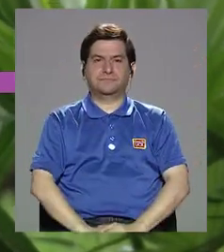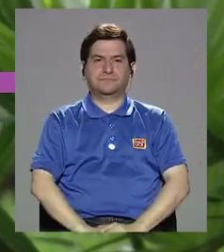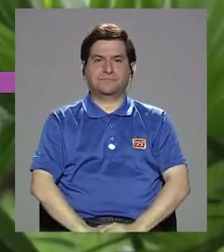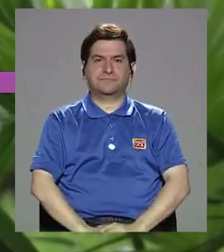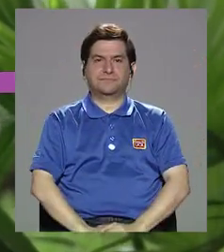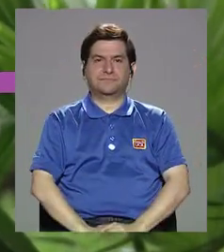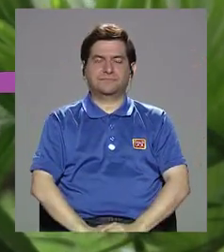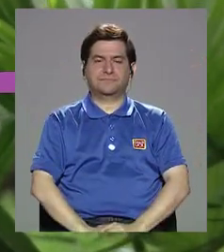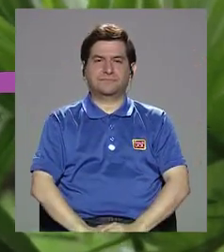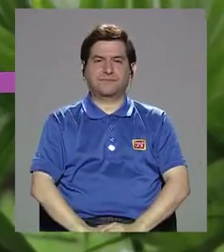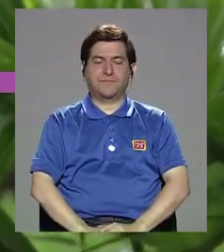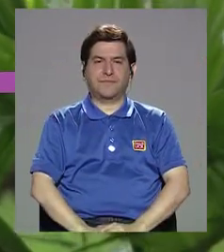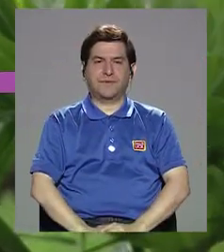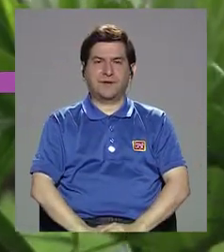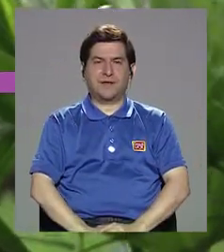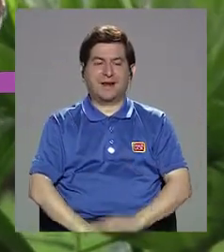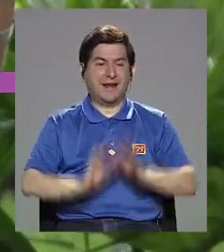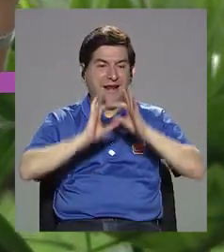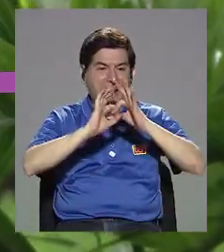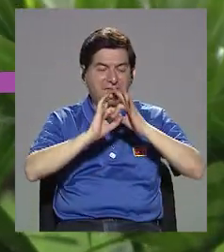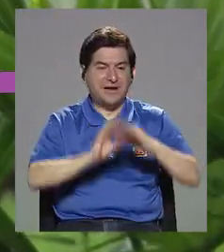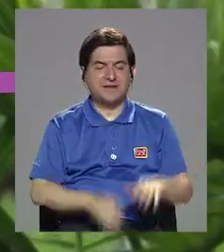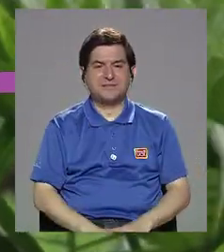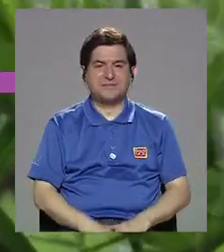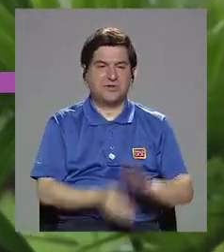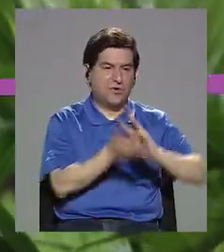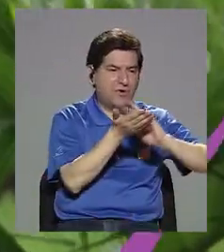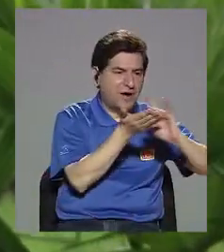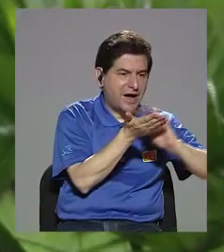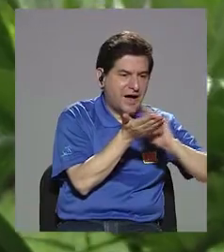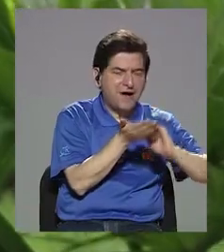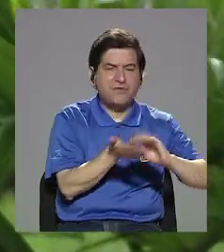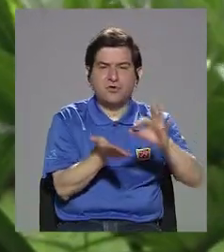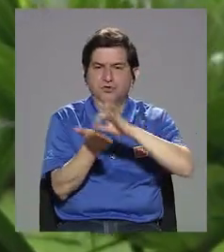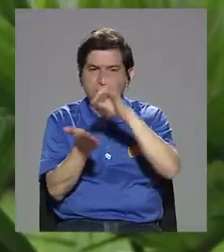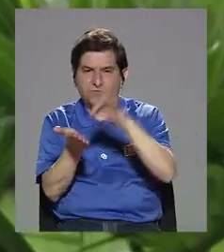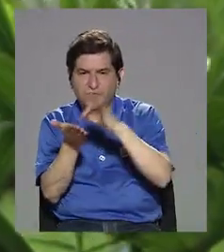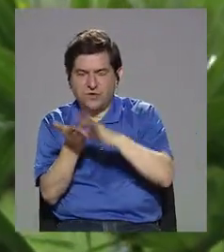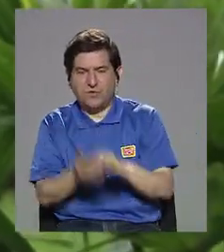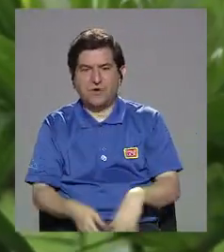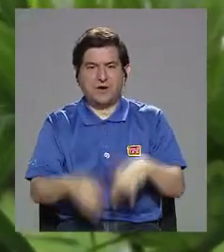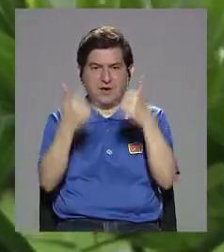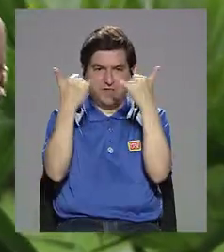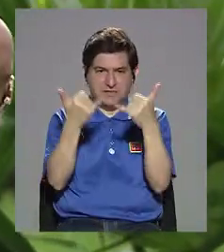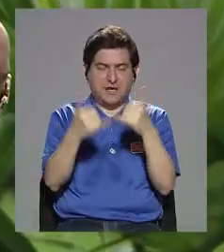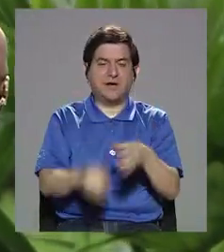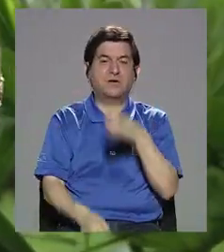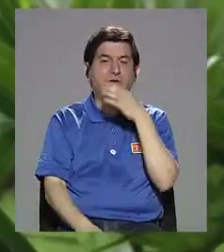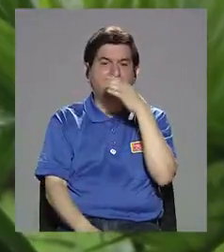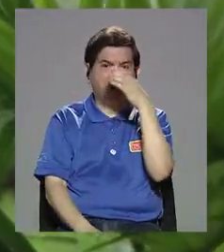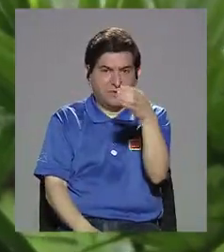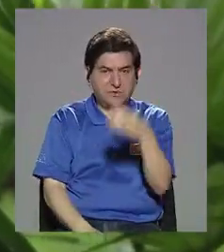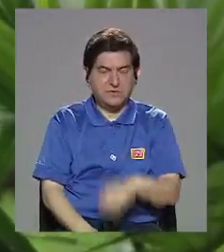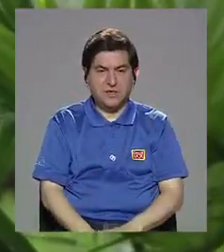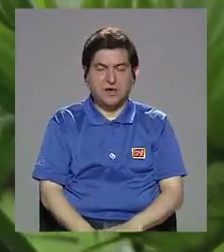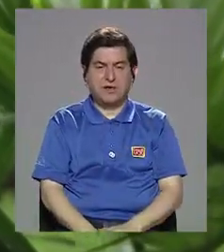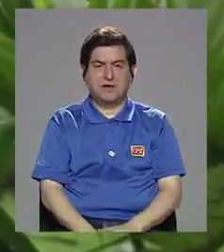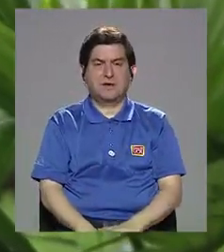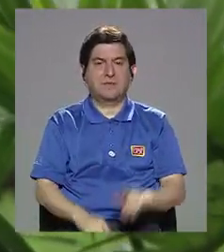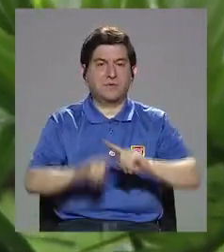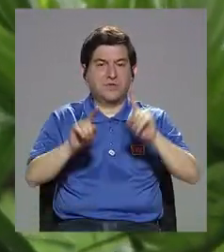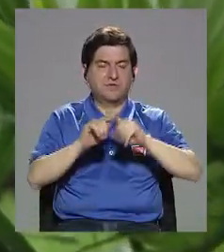proporción de arroz a frijoles, que en este momento es lo que se recomienda por las guías